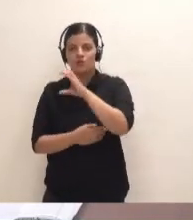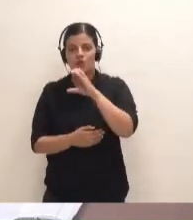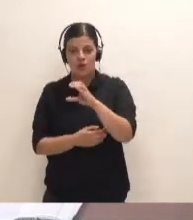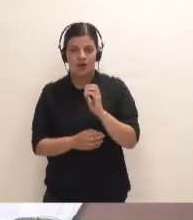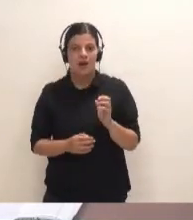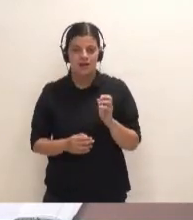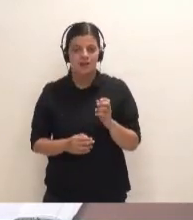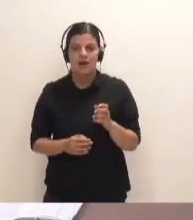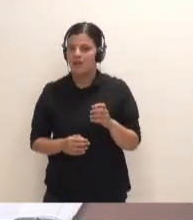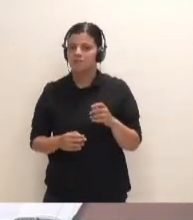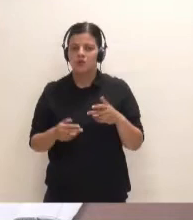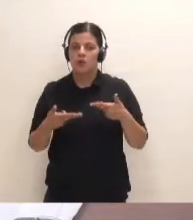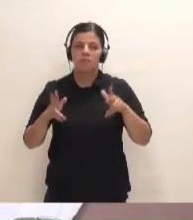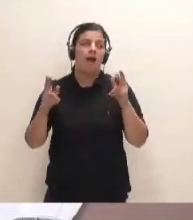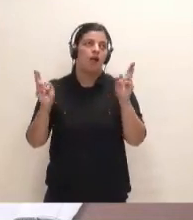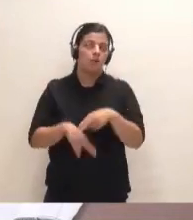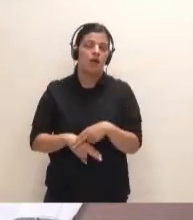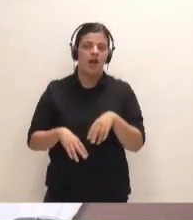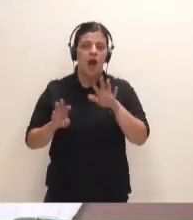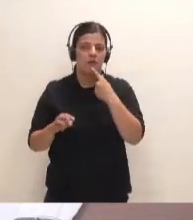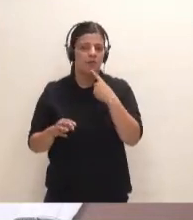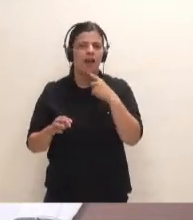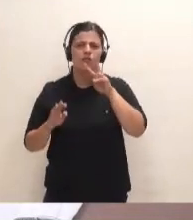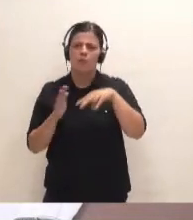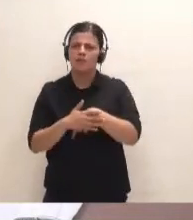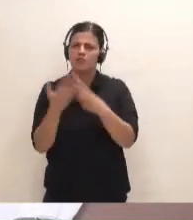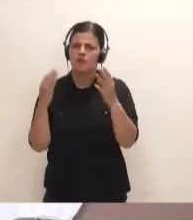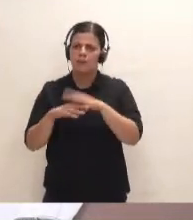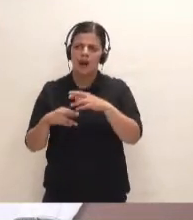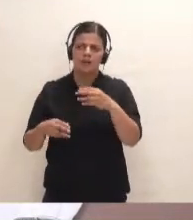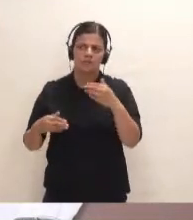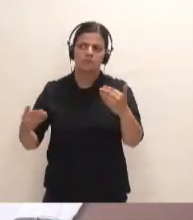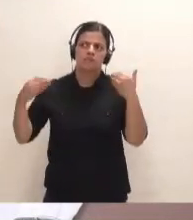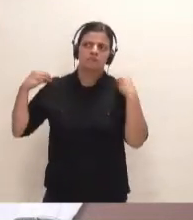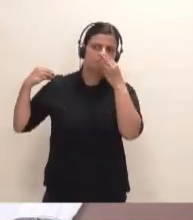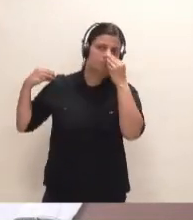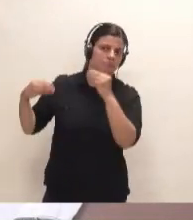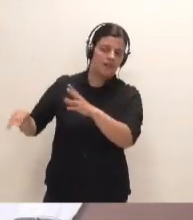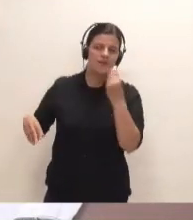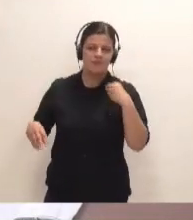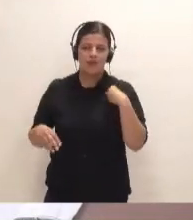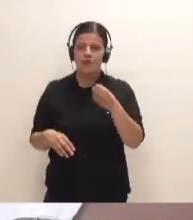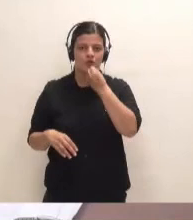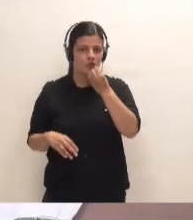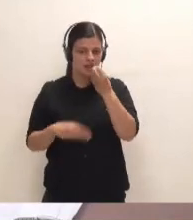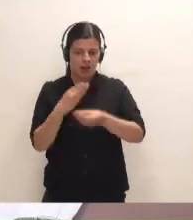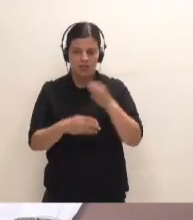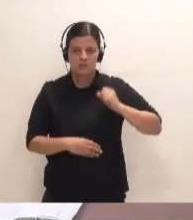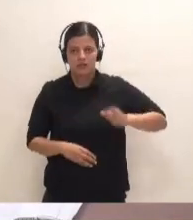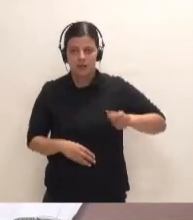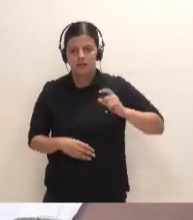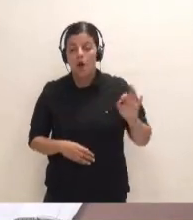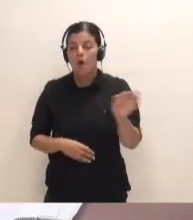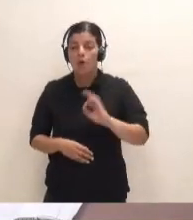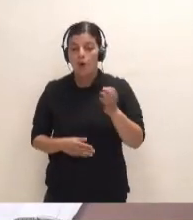Canaria, han dejado caducar, aunque ahora digan que es 2018 para echarle la responsabilidad a otro, como es propio del Partido Socialista, o